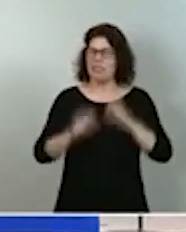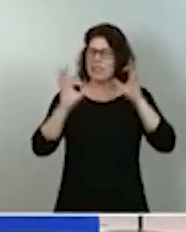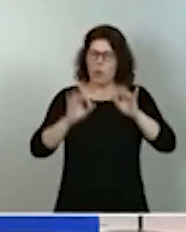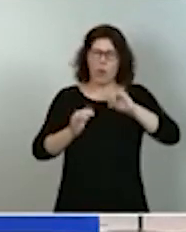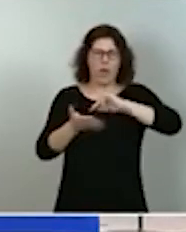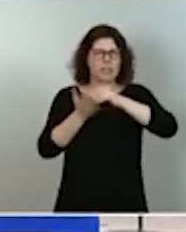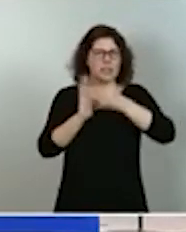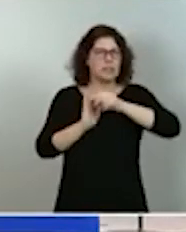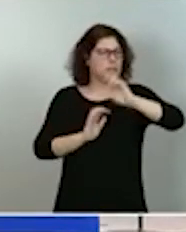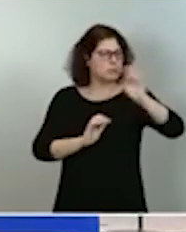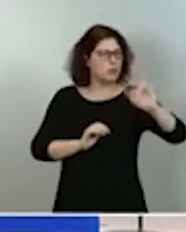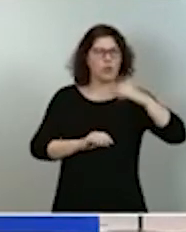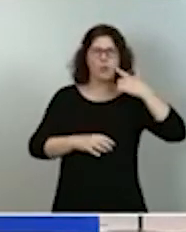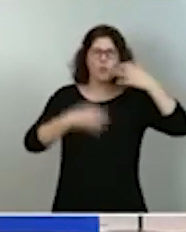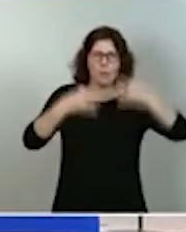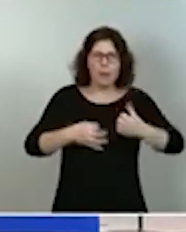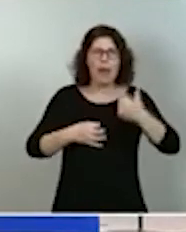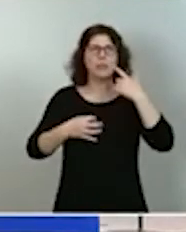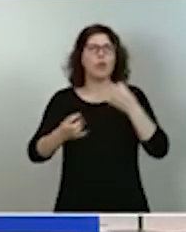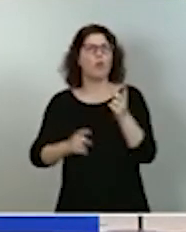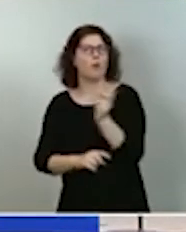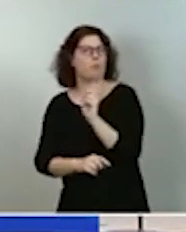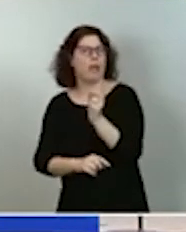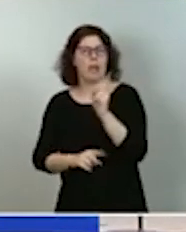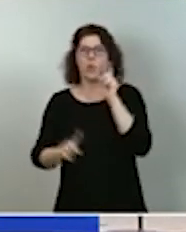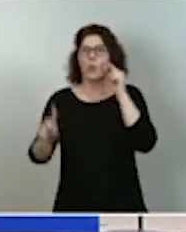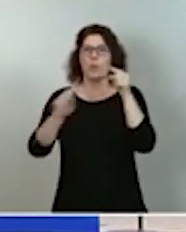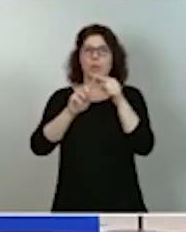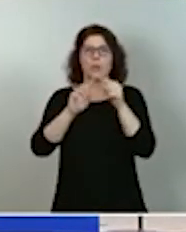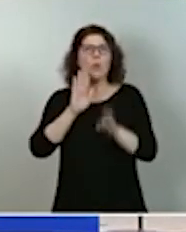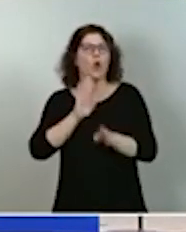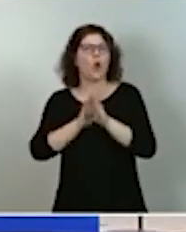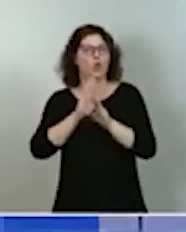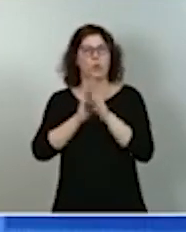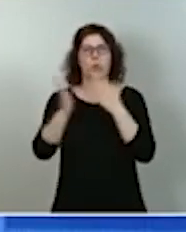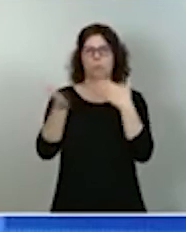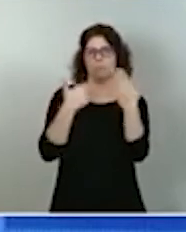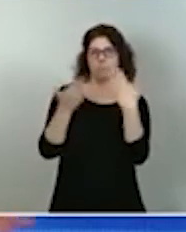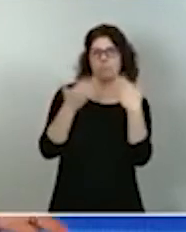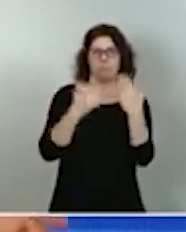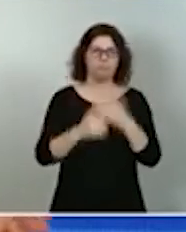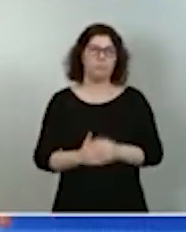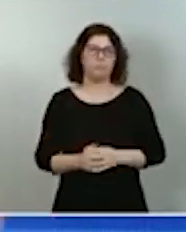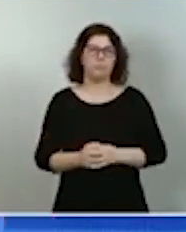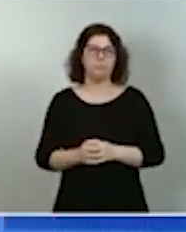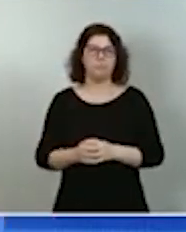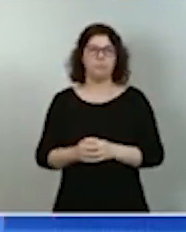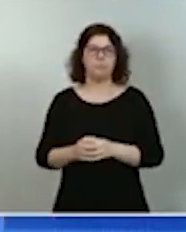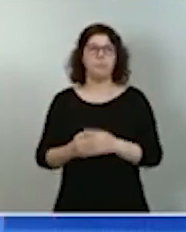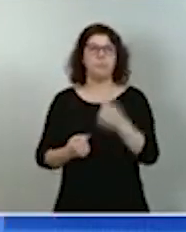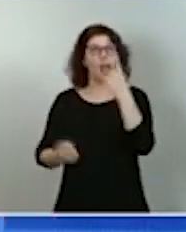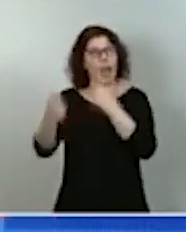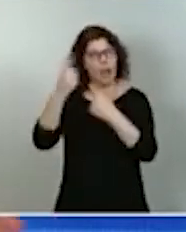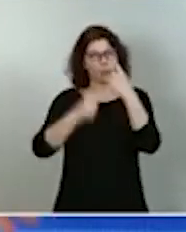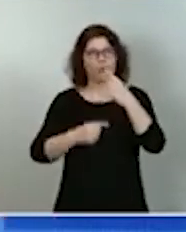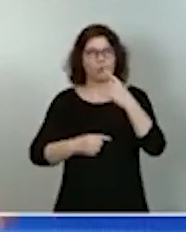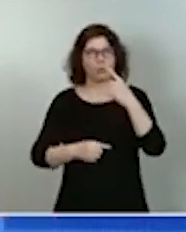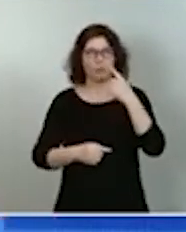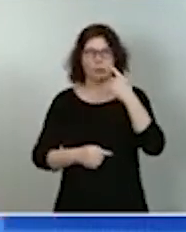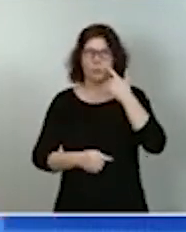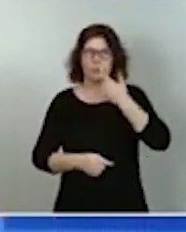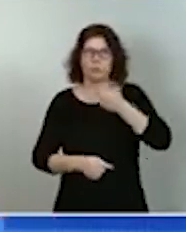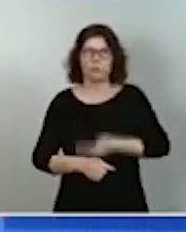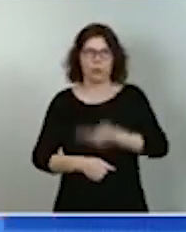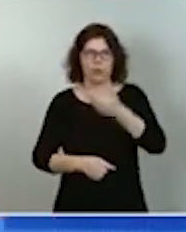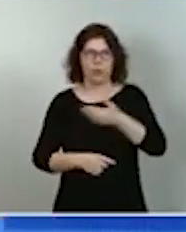formales e informales para mantener ese diálogo. Algunos son especialmente importantes para hacer efectivos de